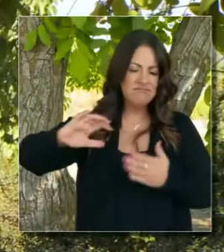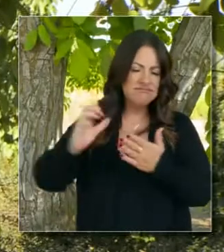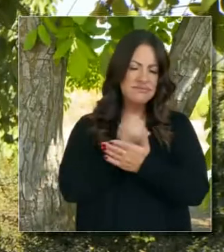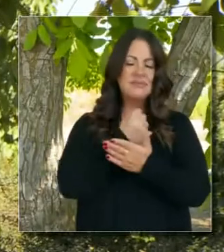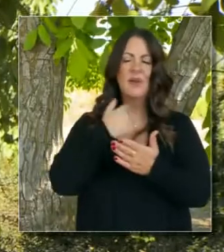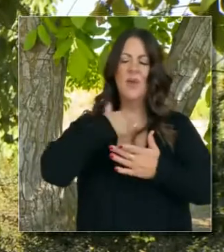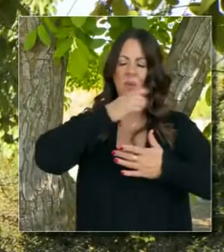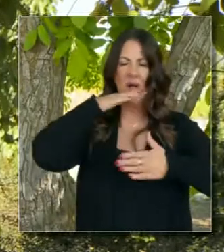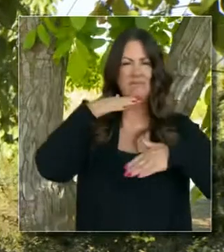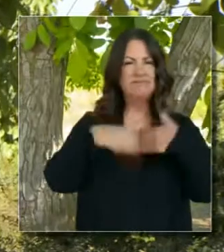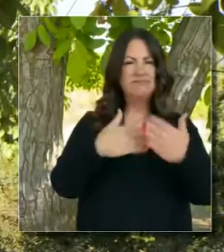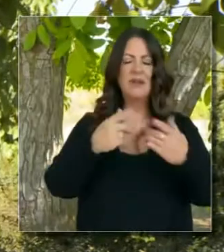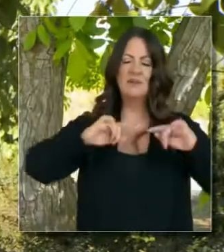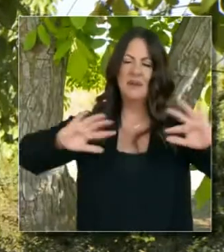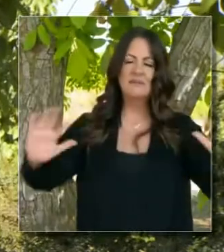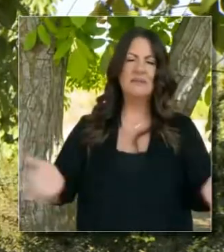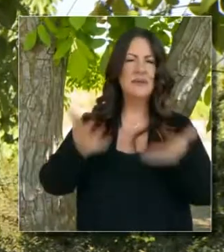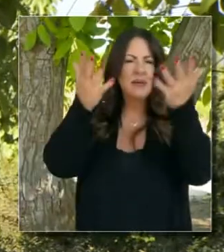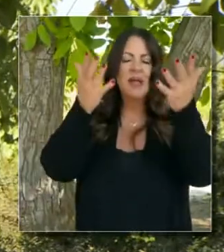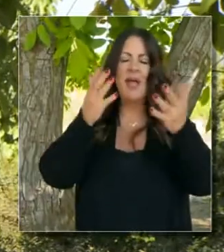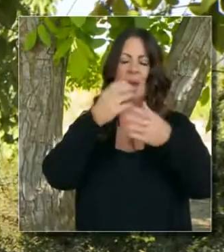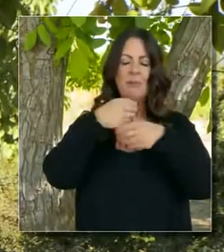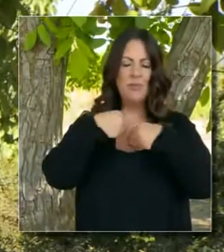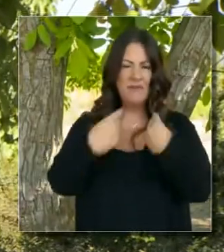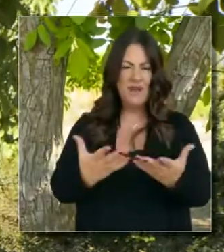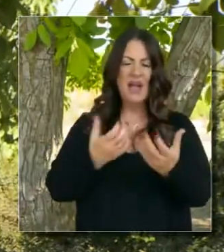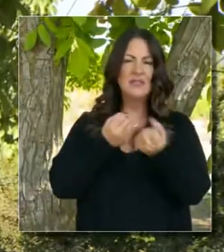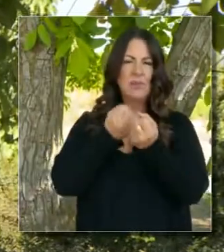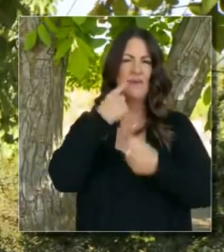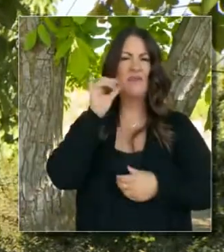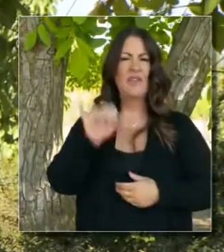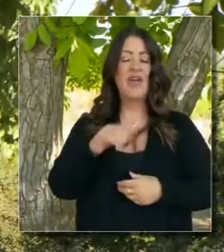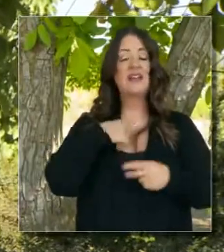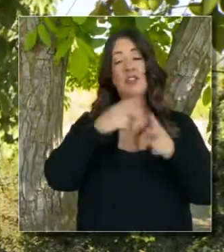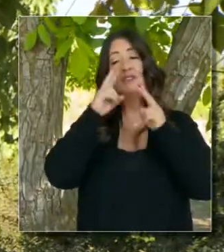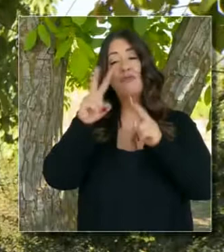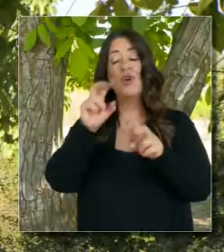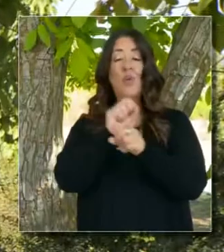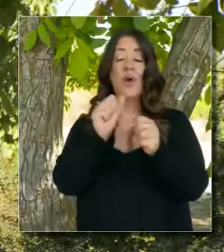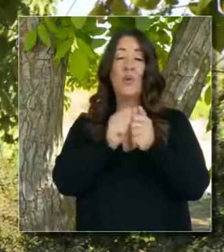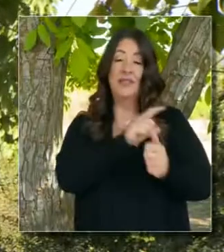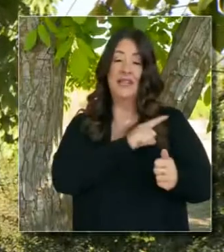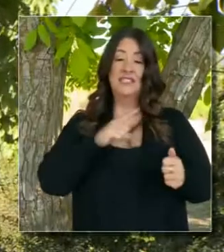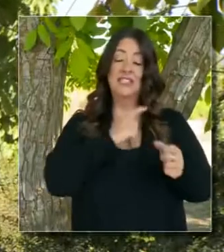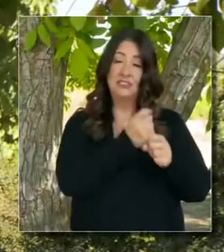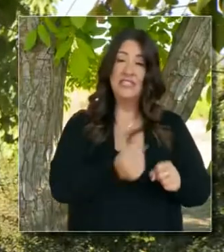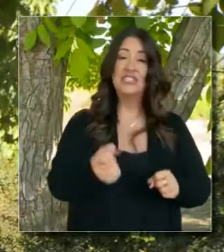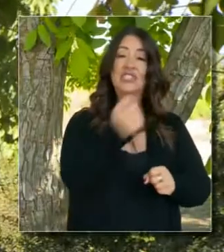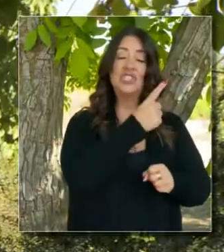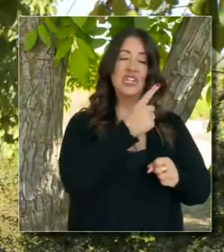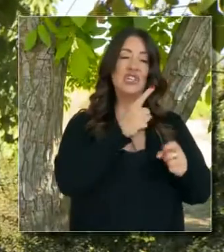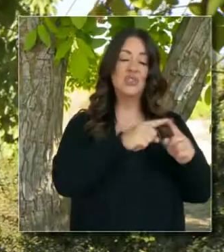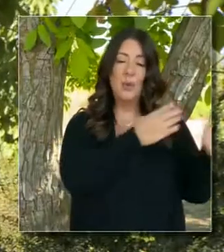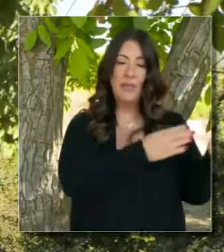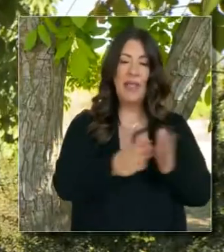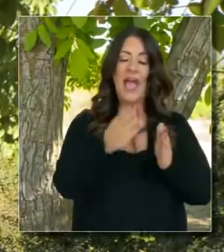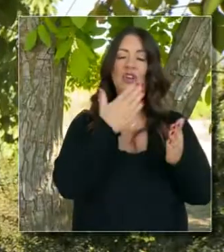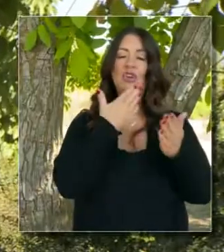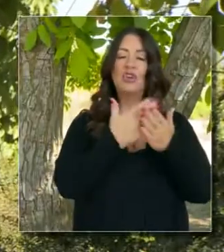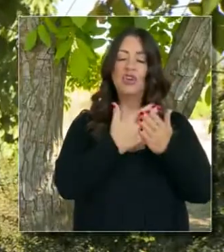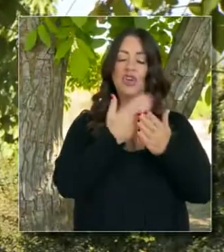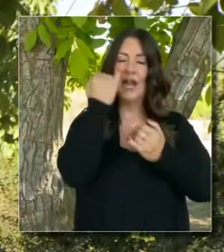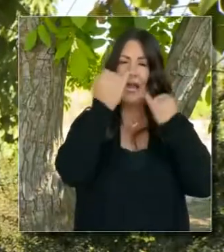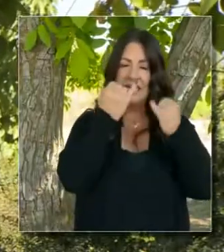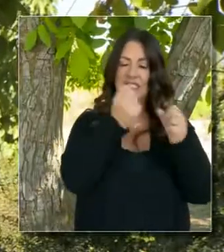y tenemos que seguir aprovechándolo en California. Avanzaremos más esfuerzos el año próximo y anticipo trabajar con la legislatura en el